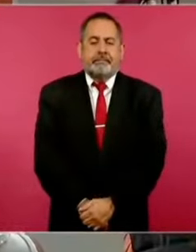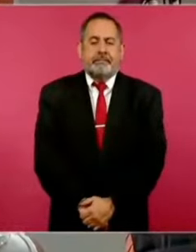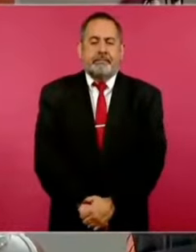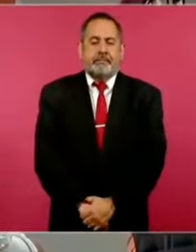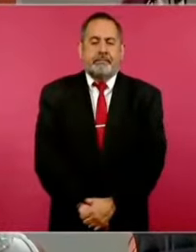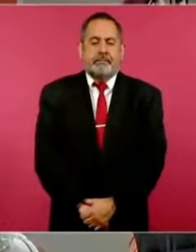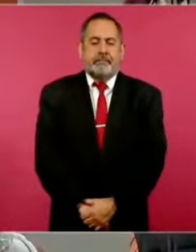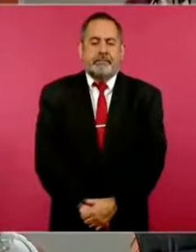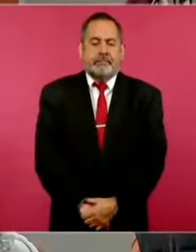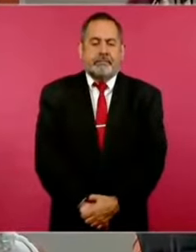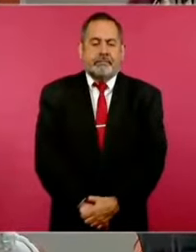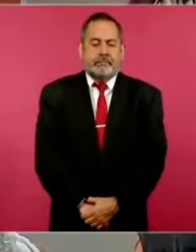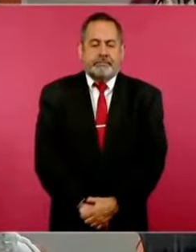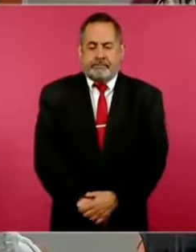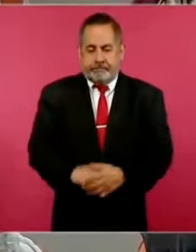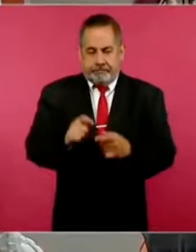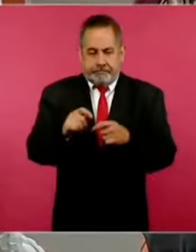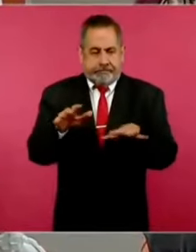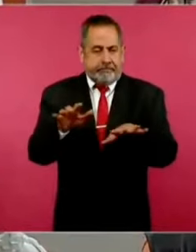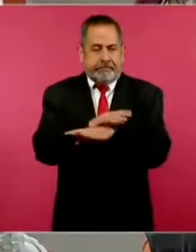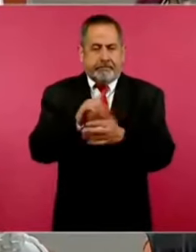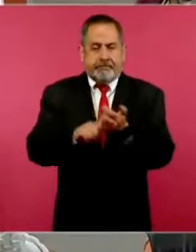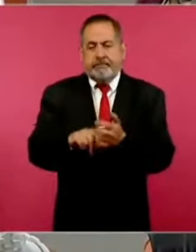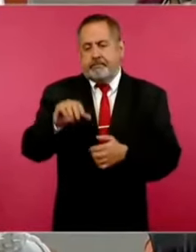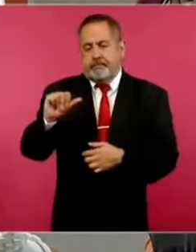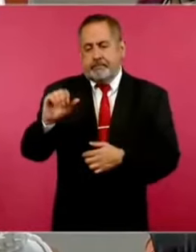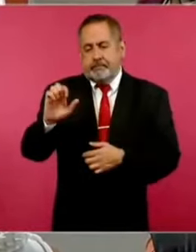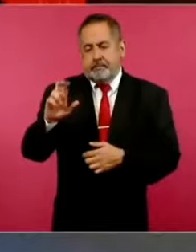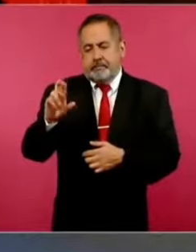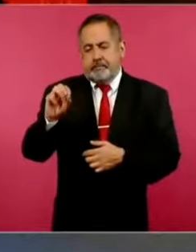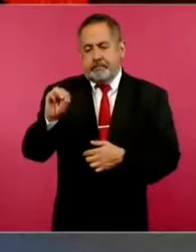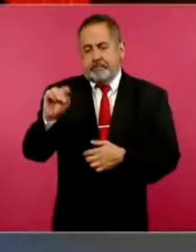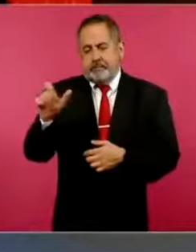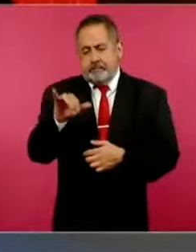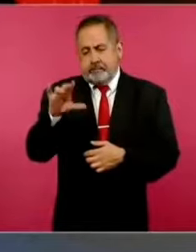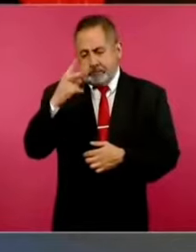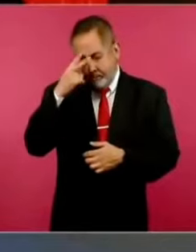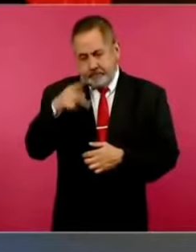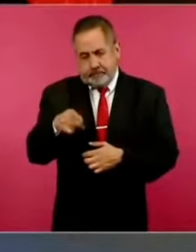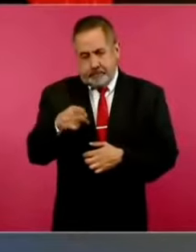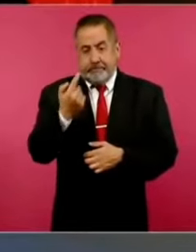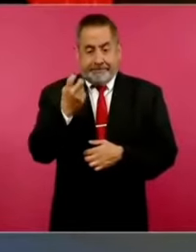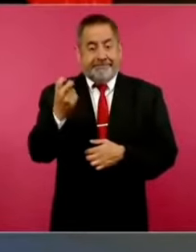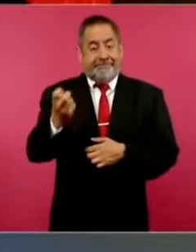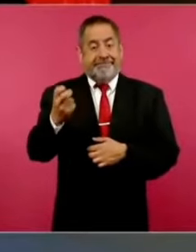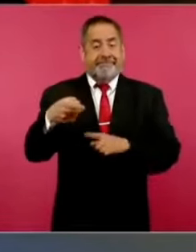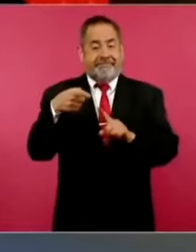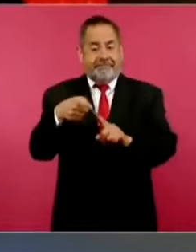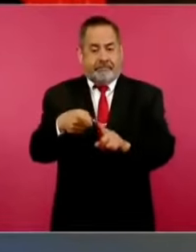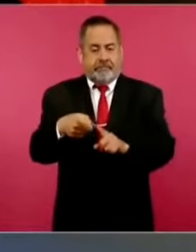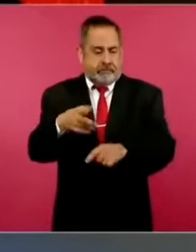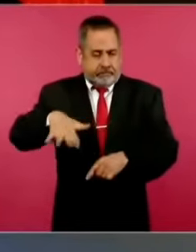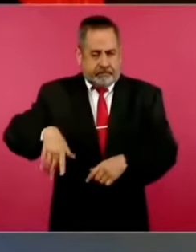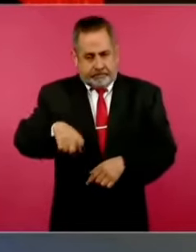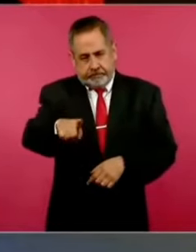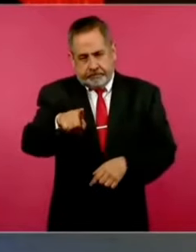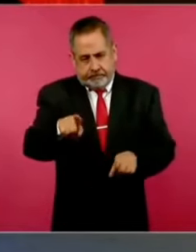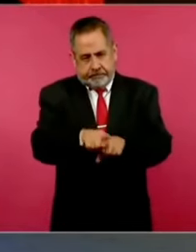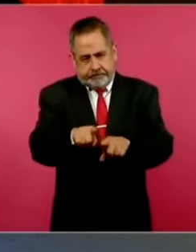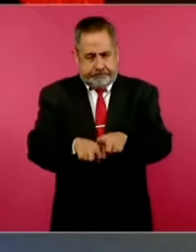Y la reestructura de Aeroméxico. Pero fue aquí a lo que haces mención.